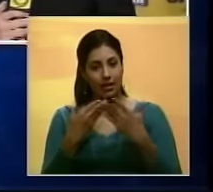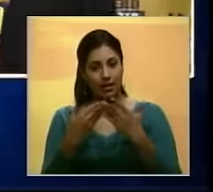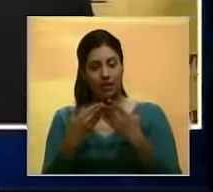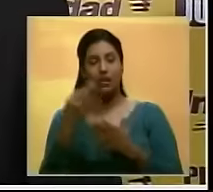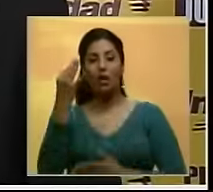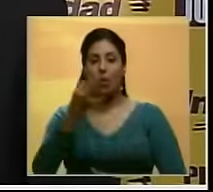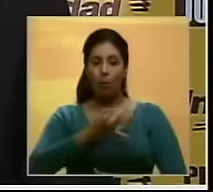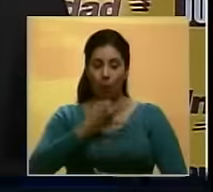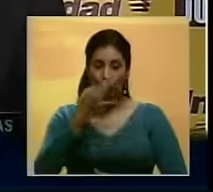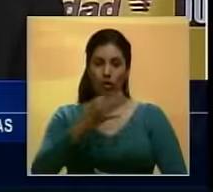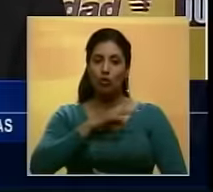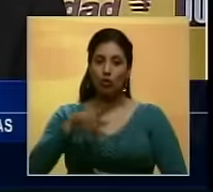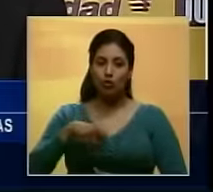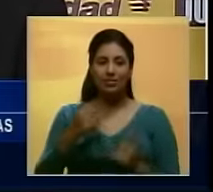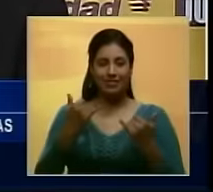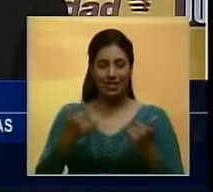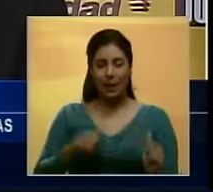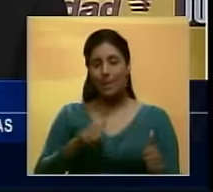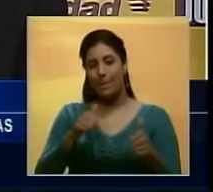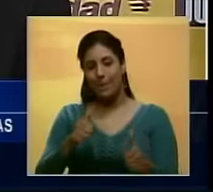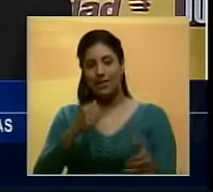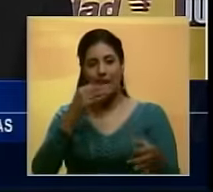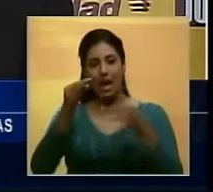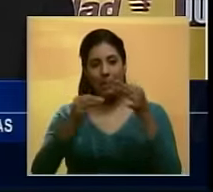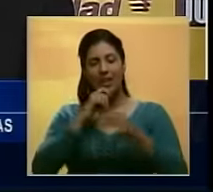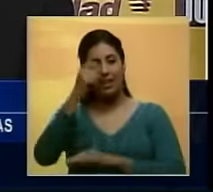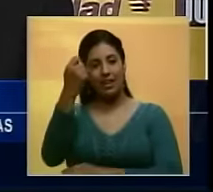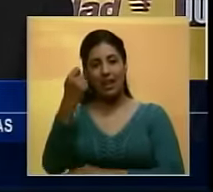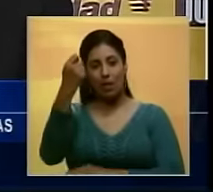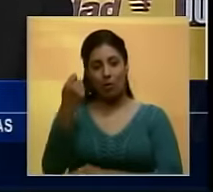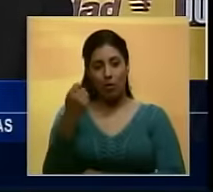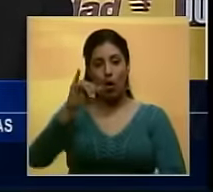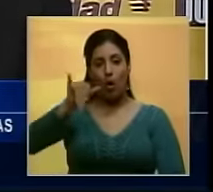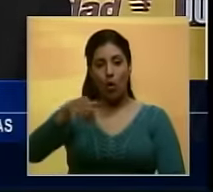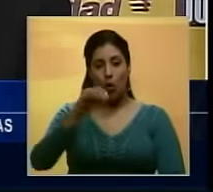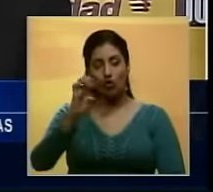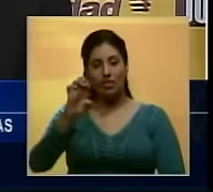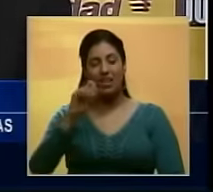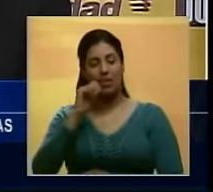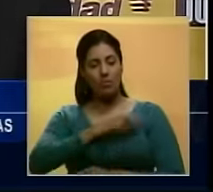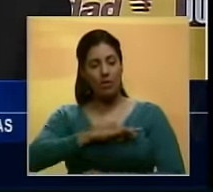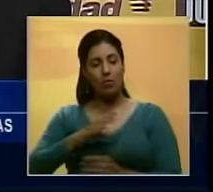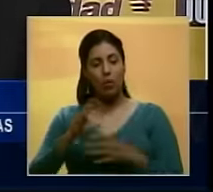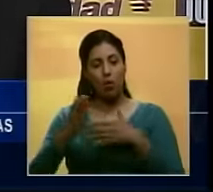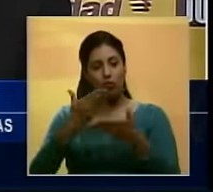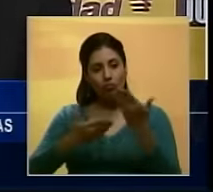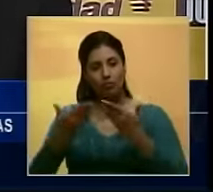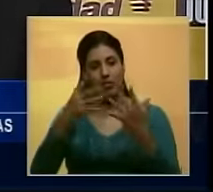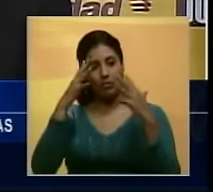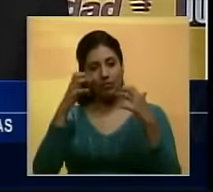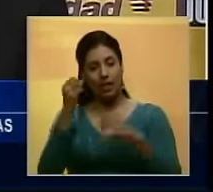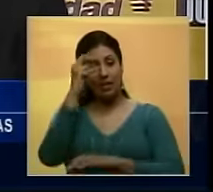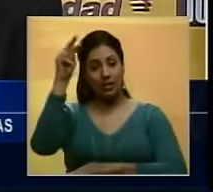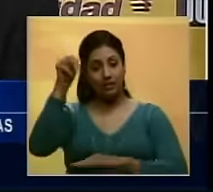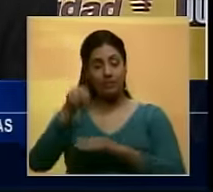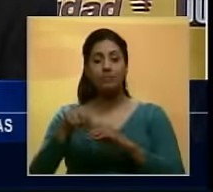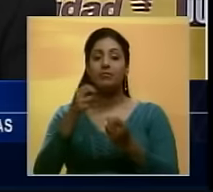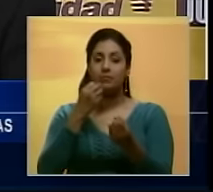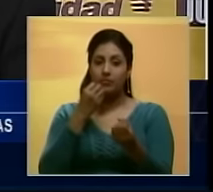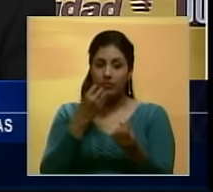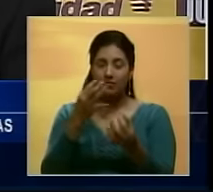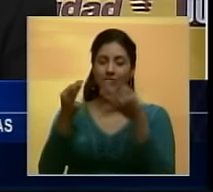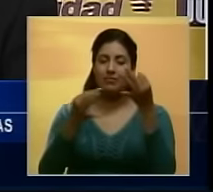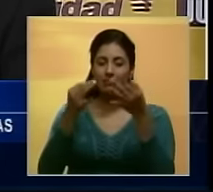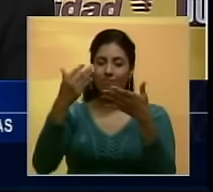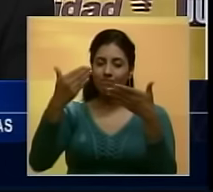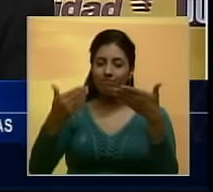Buenas tardes Nosotros de inmediato vamos a conversar con el diputado José Guerra Miembro de la Comisión de Finanzas de la Asamblea Nacional Quien va a